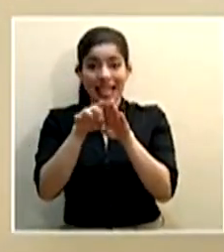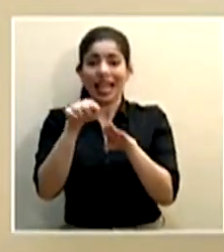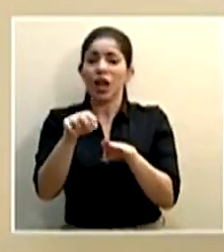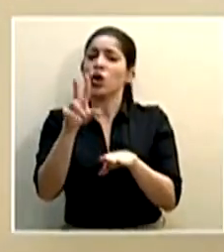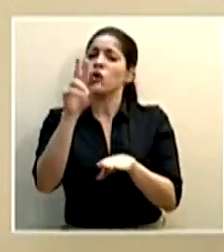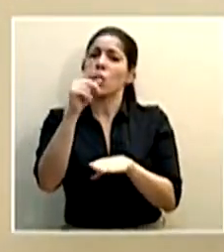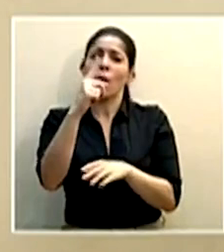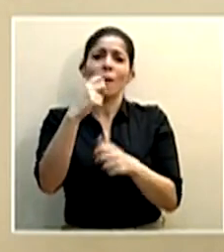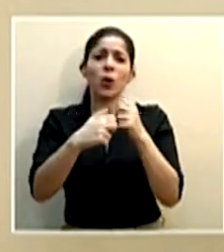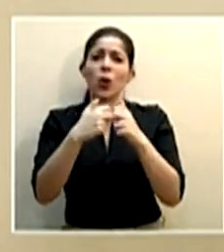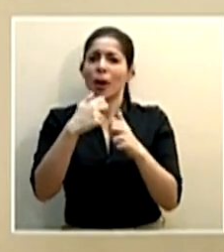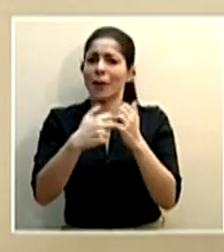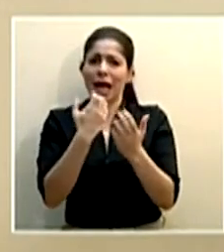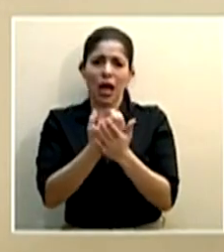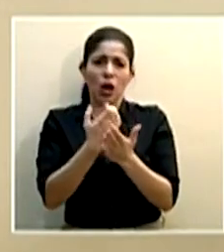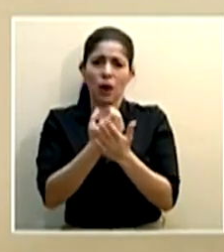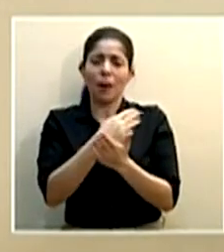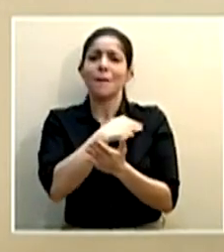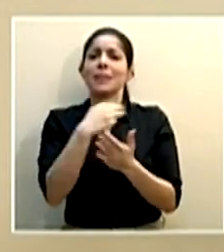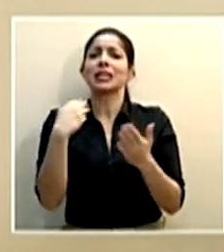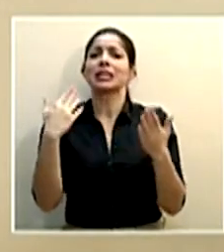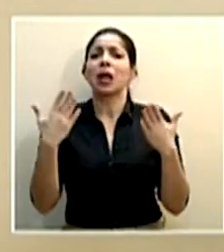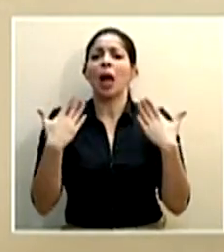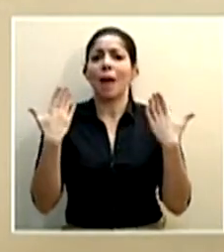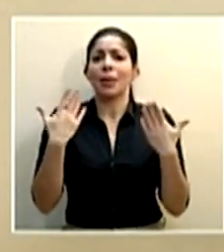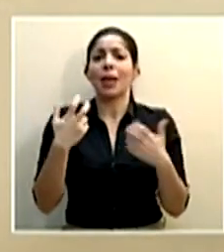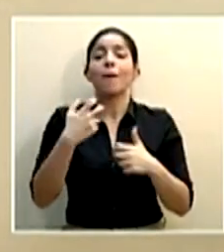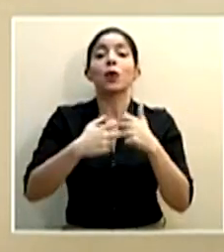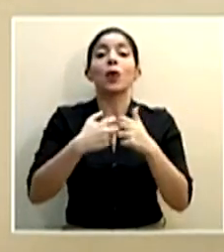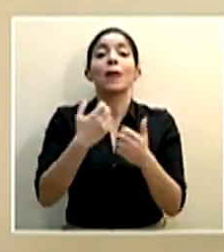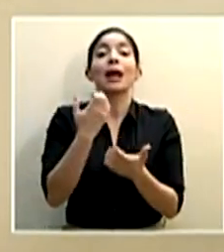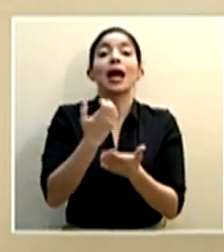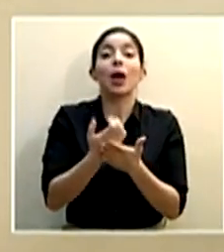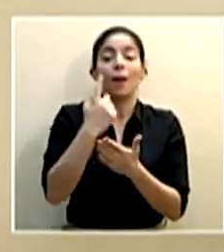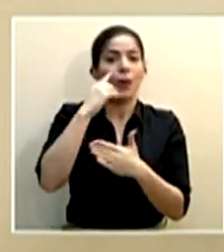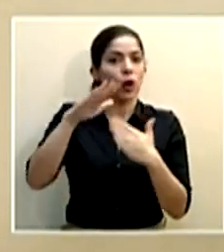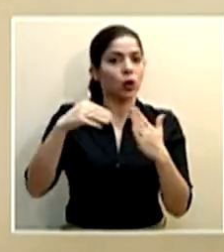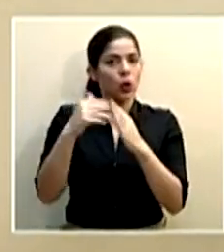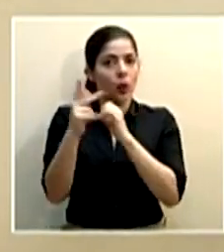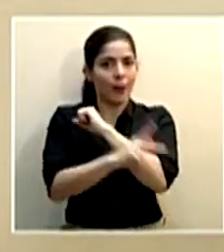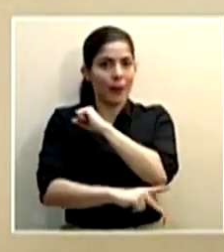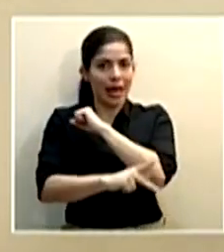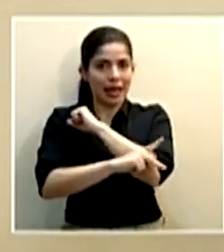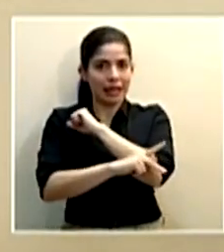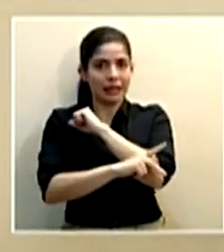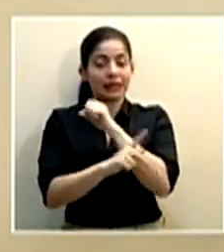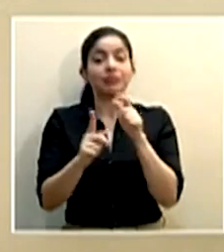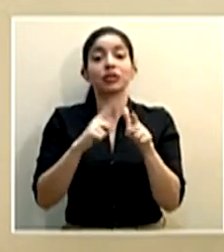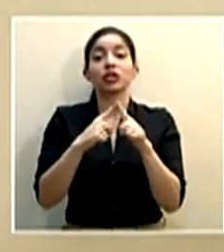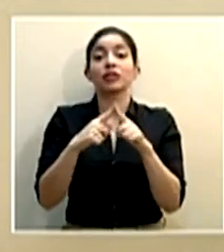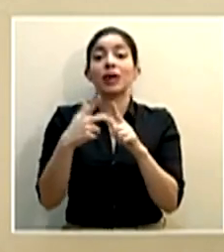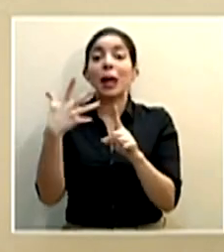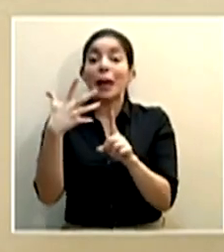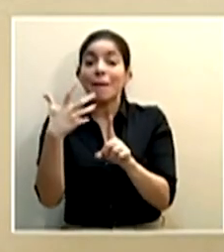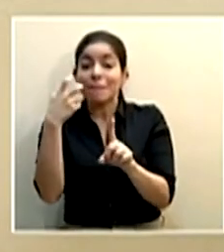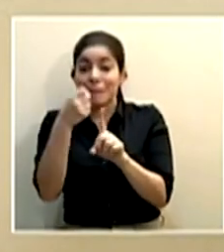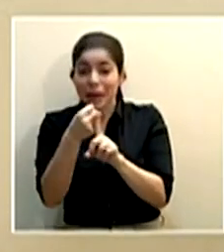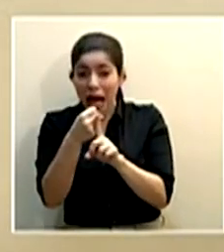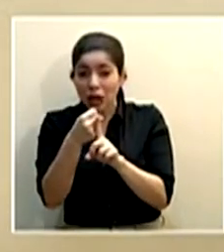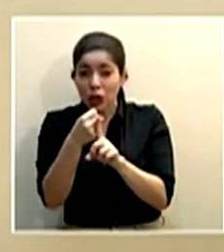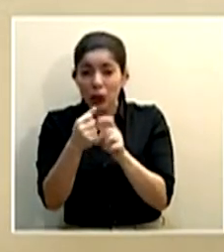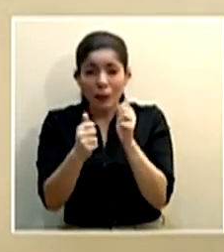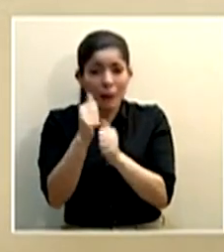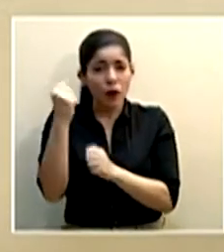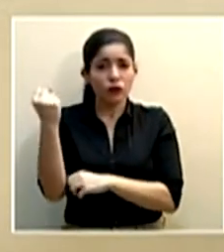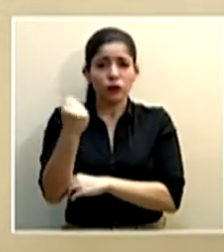económico para el ministerio del ambiente es un problema económico y social para todo el país así que el impacto es grande